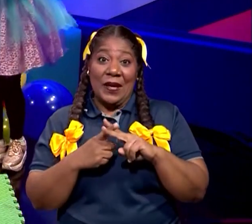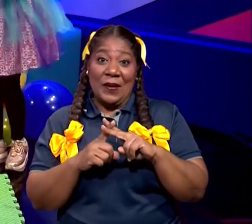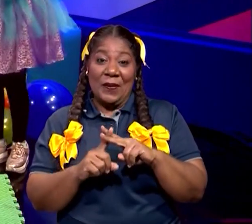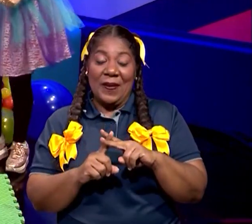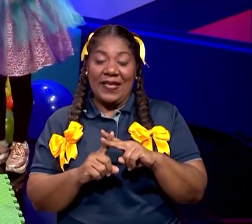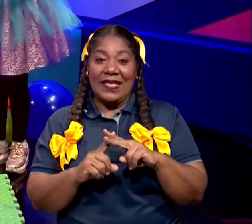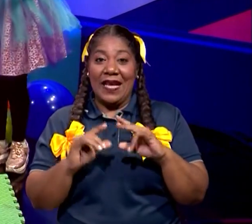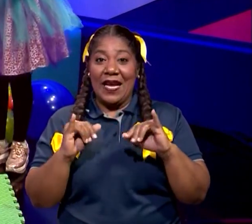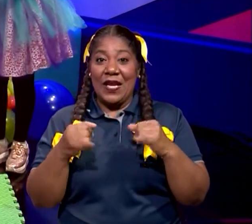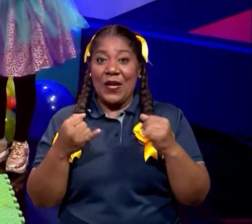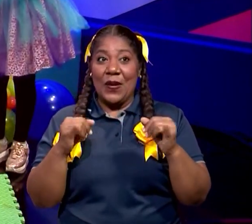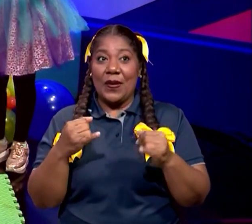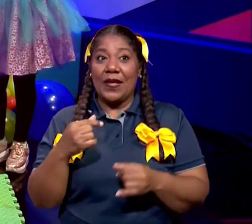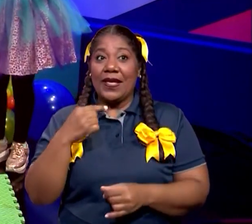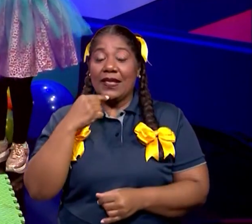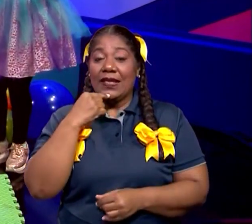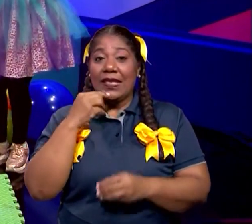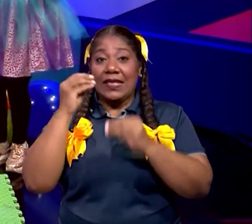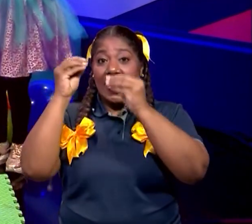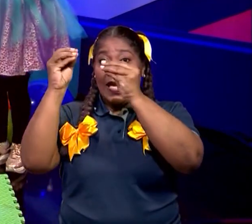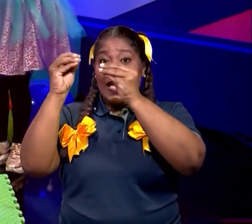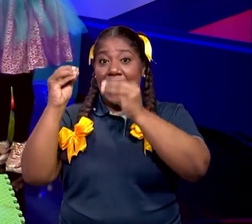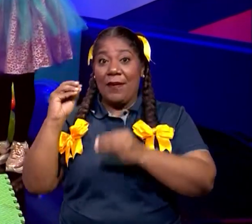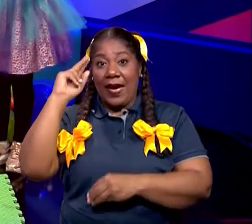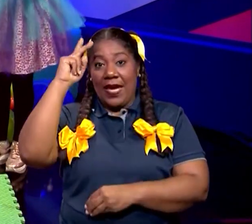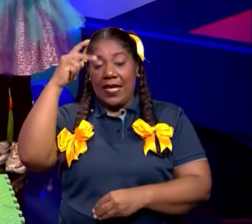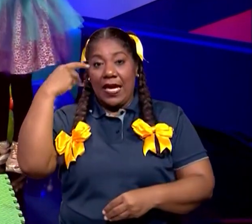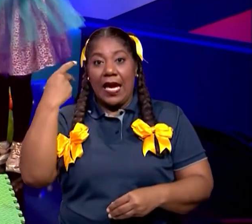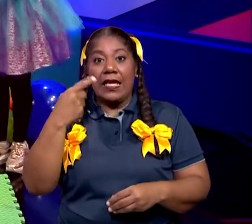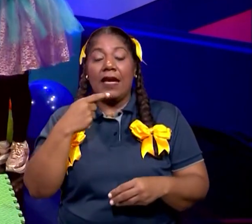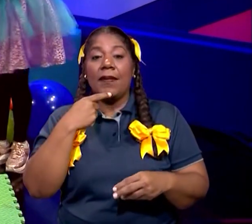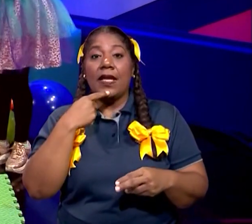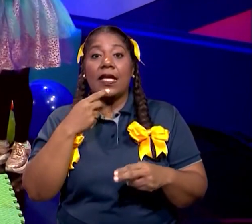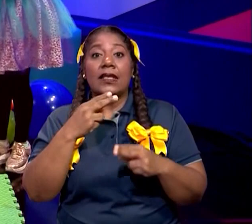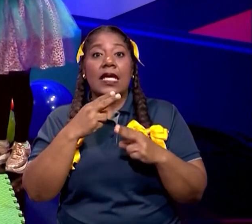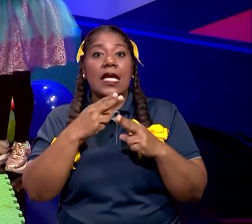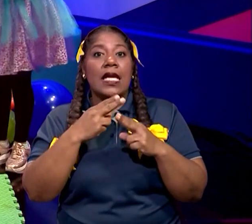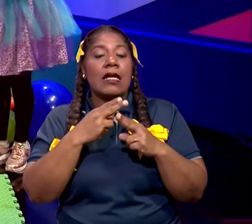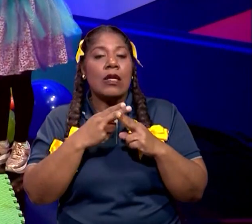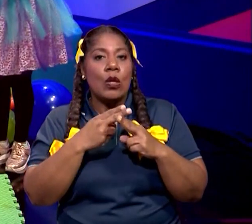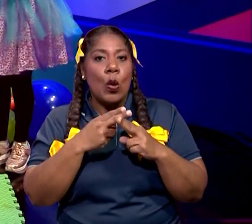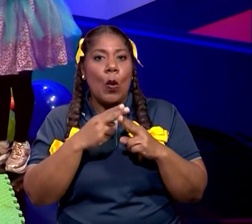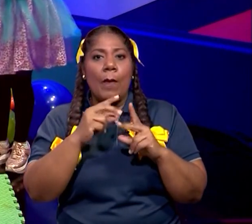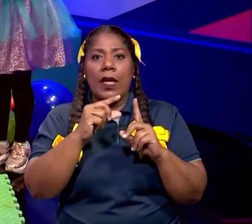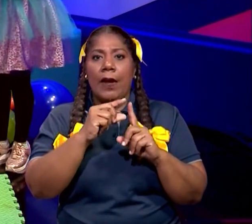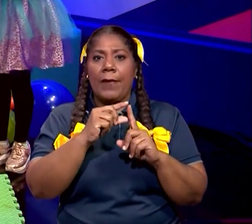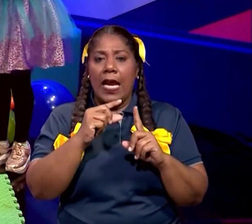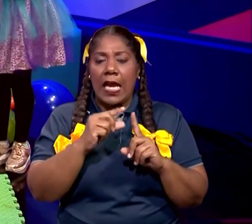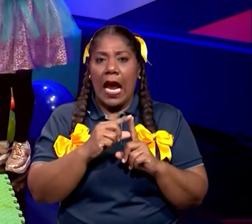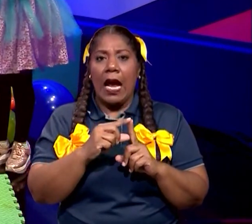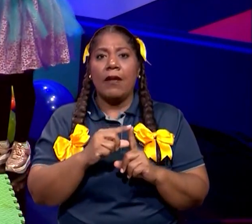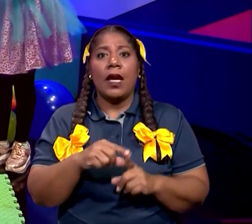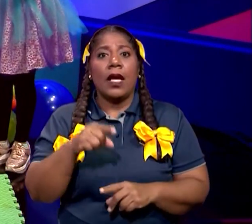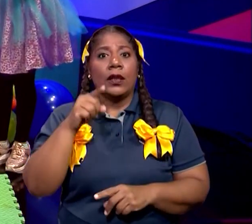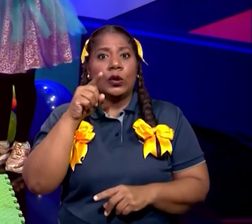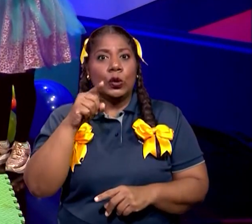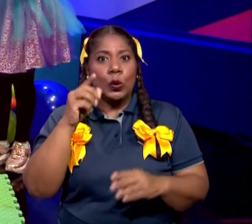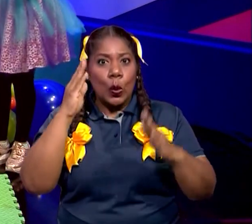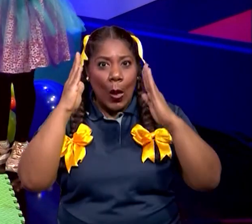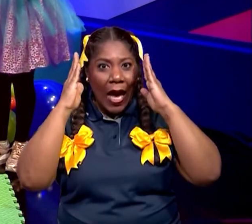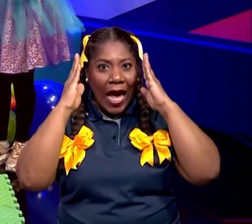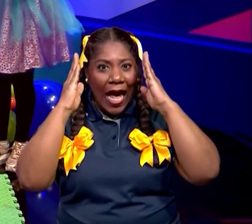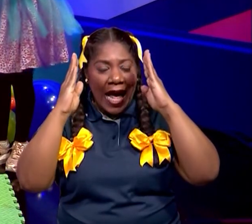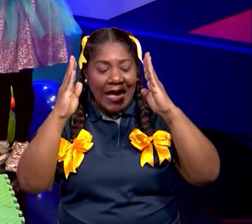¿Listas para saltar? La maestra Katia te va a decir una palabra y tienes que estar pendiente si es con mayúscula o con minúscula.